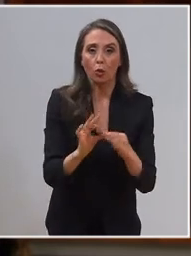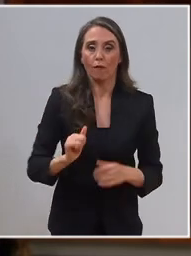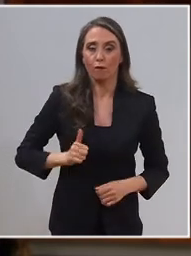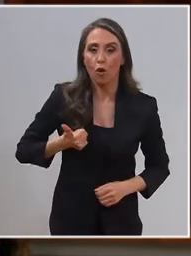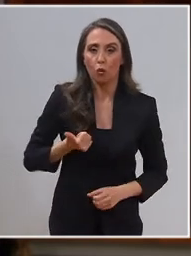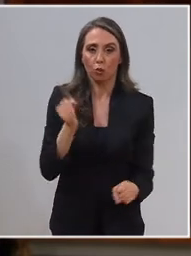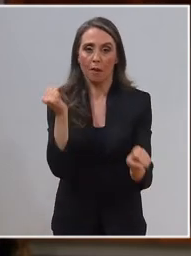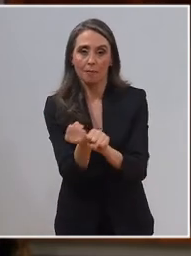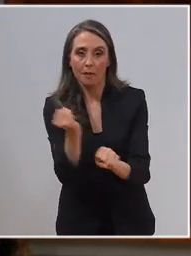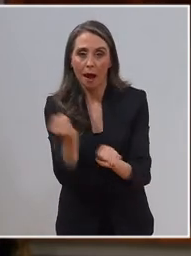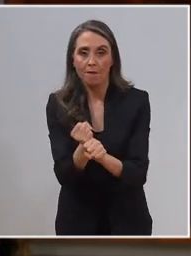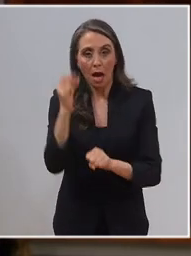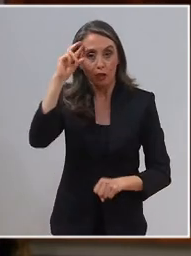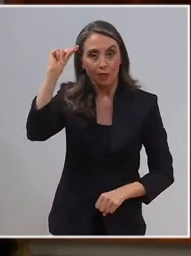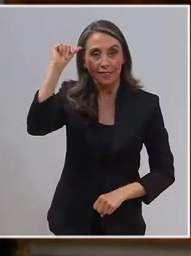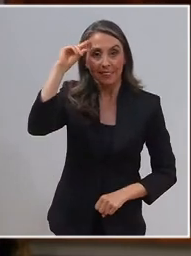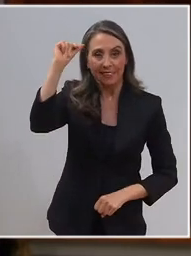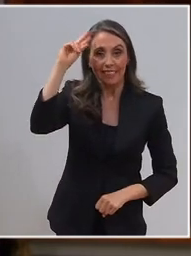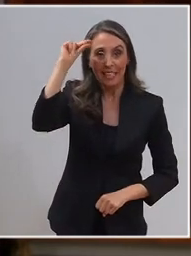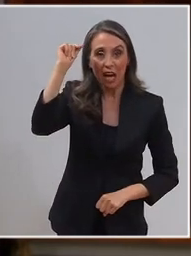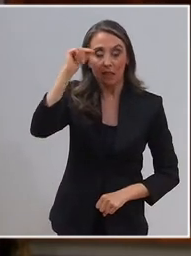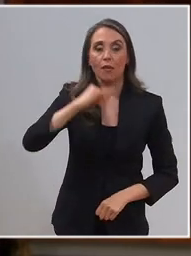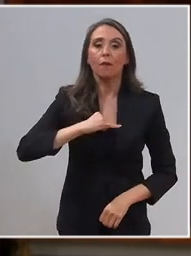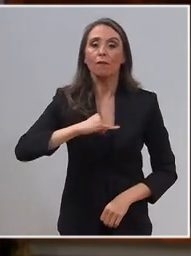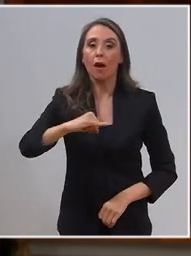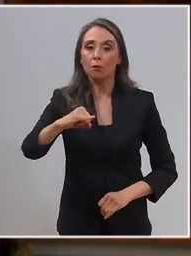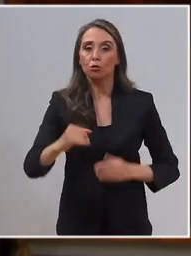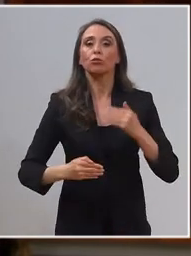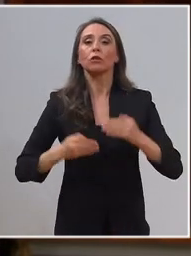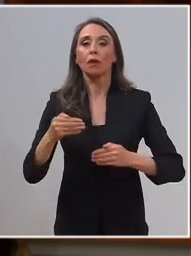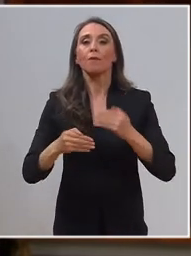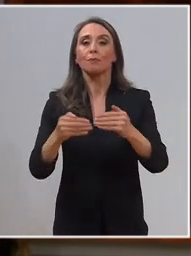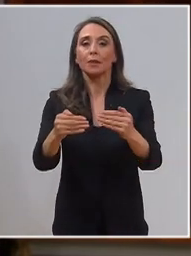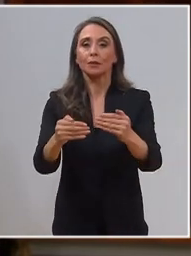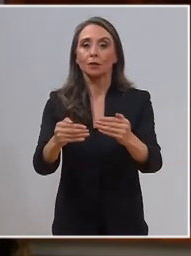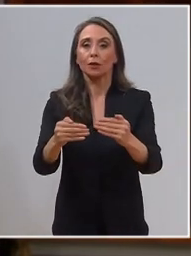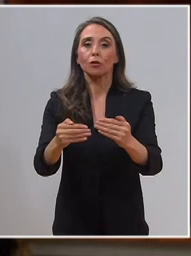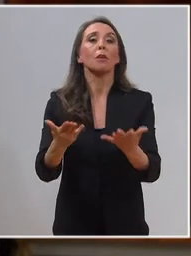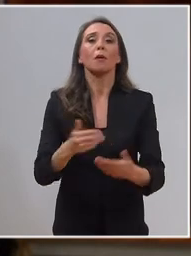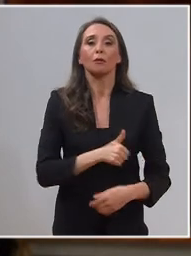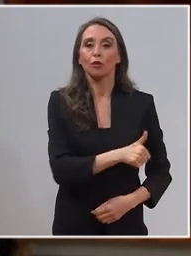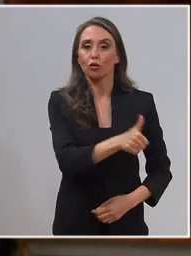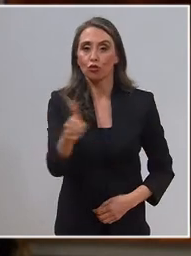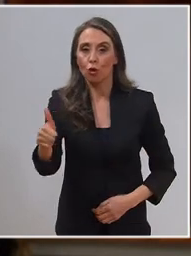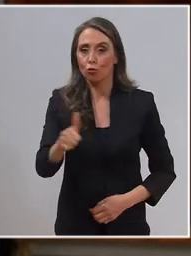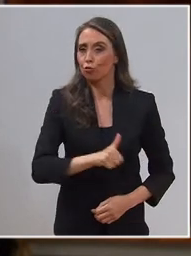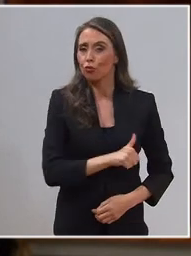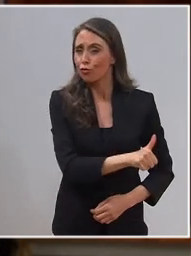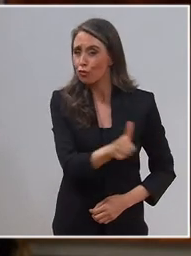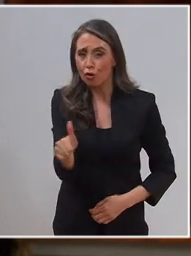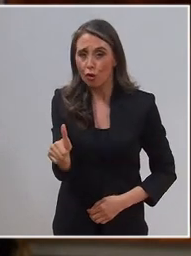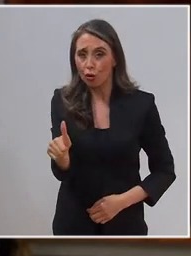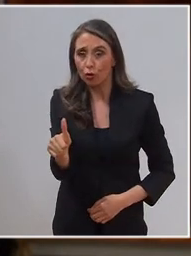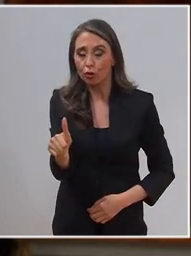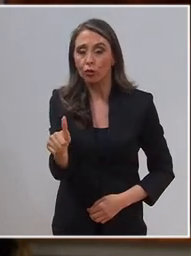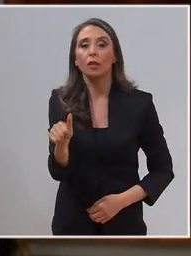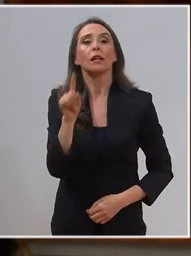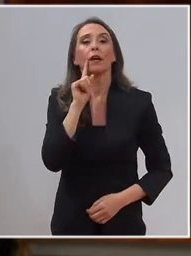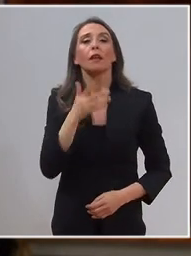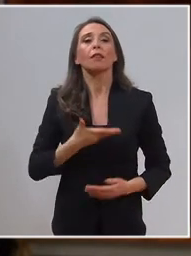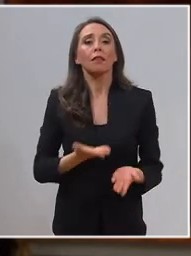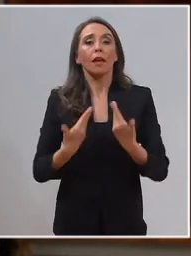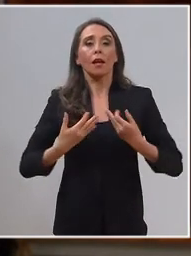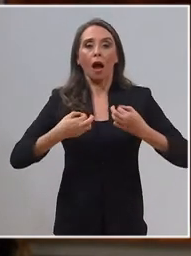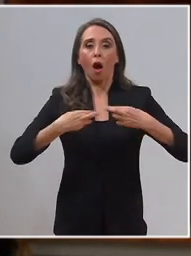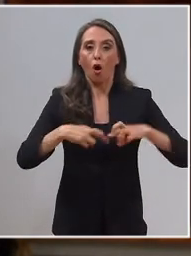voluntad, trabajo y creatividad seguiremos avanzando para que todos, todos, tengamos las